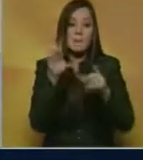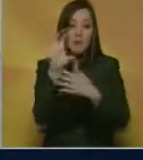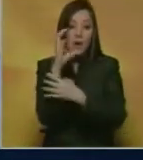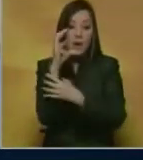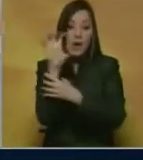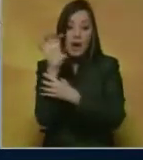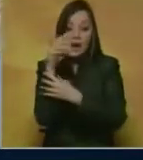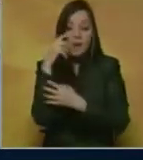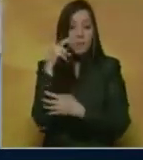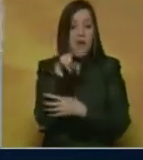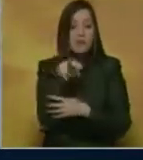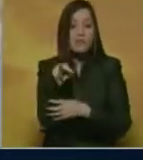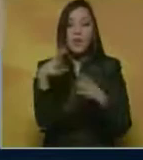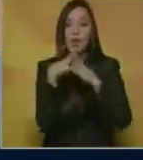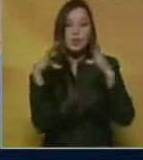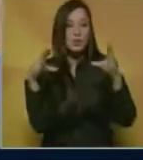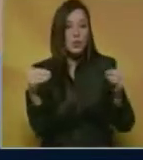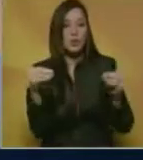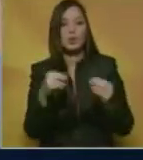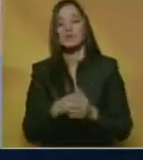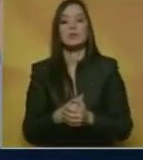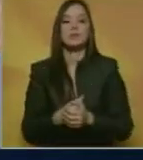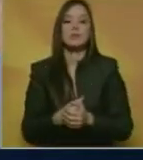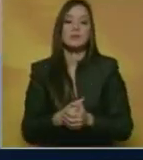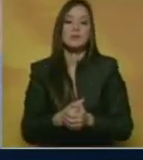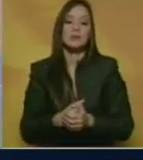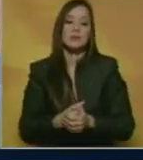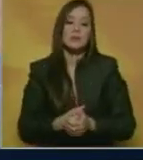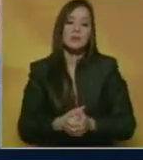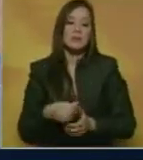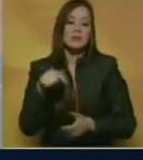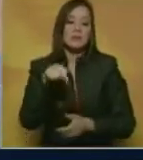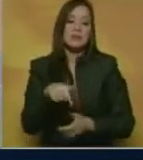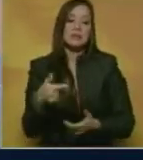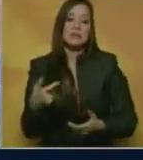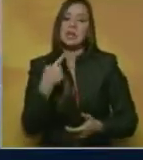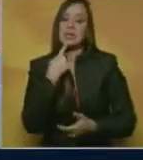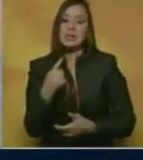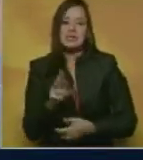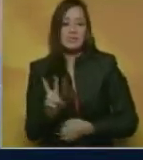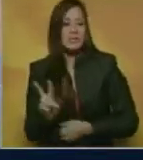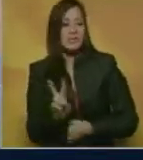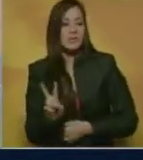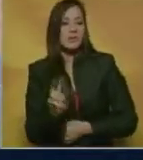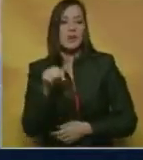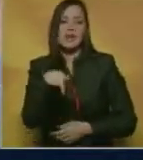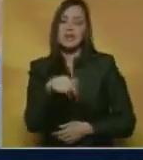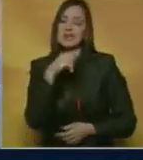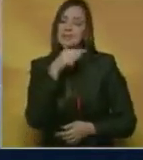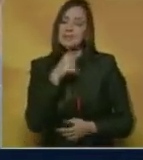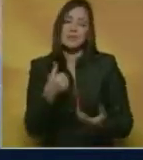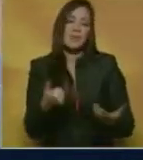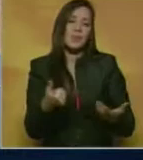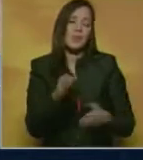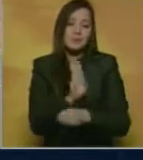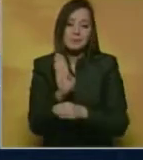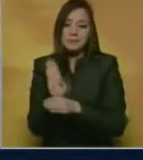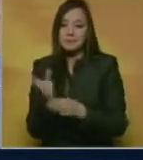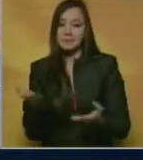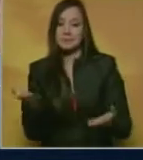registraron todo lo ocurrido. No hay derecho, no, no, que Venezuela esté así no hay derecho. Es una pena,